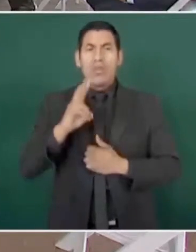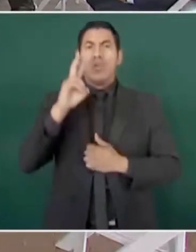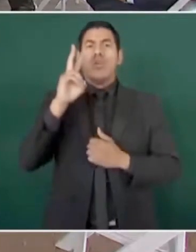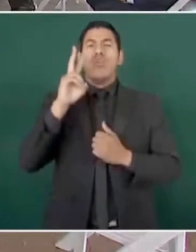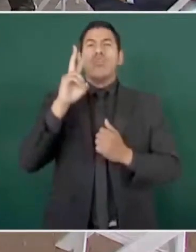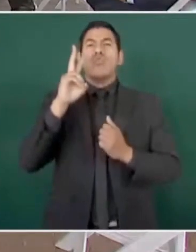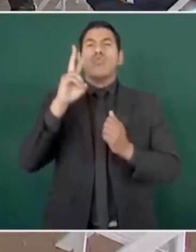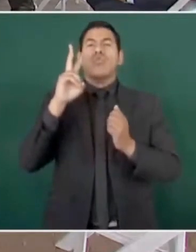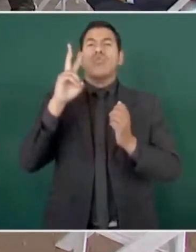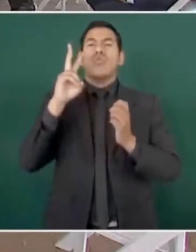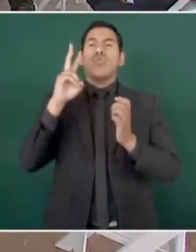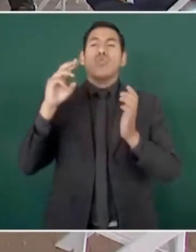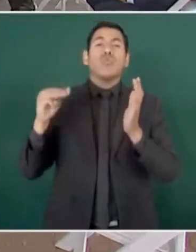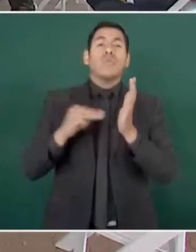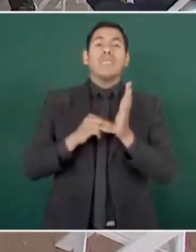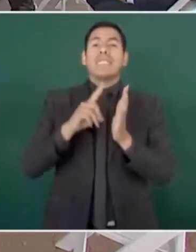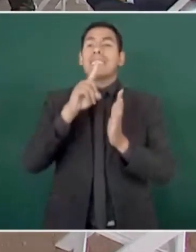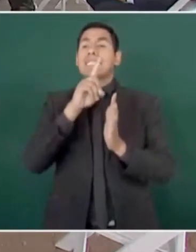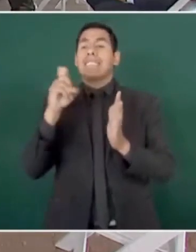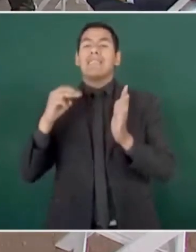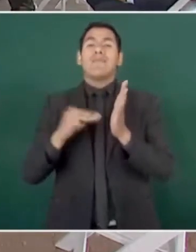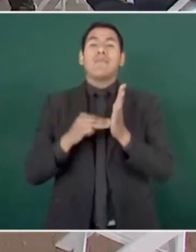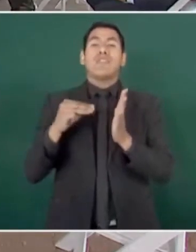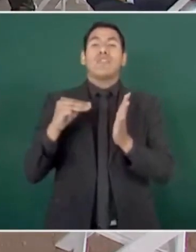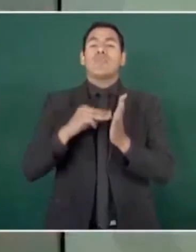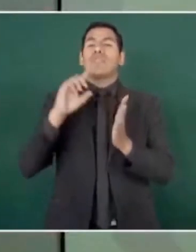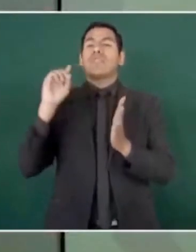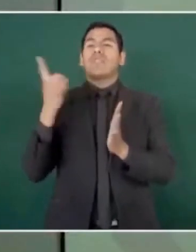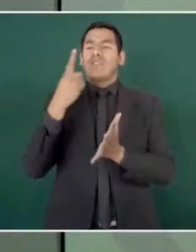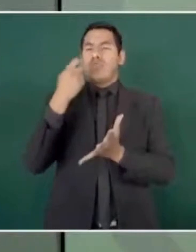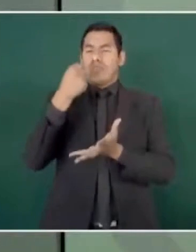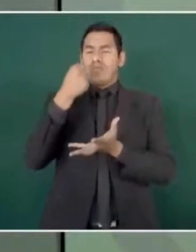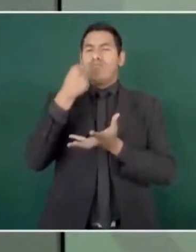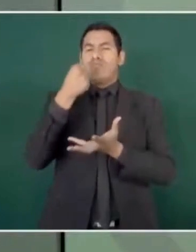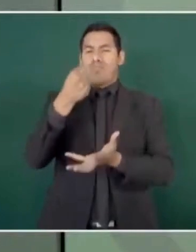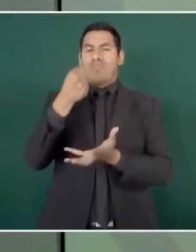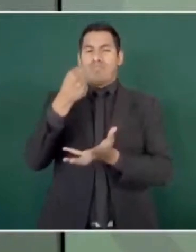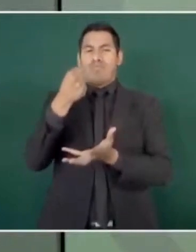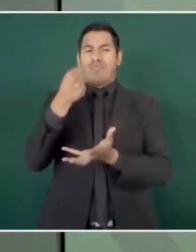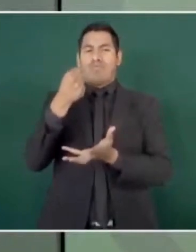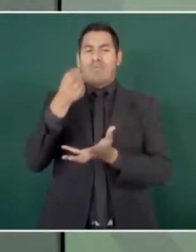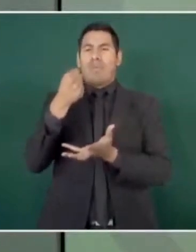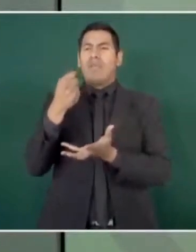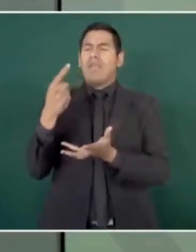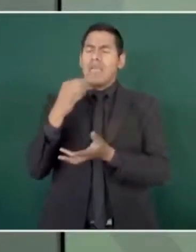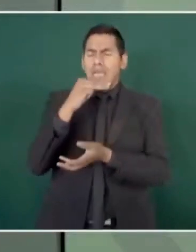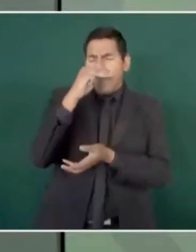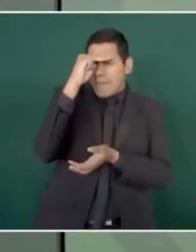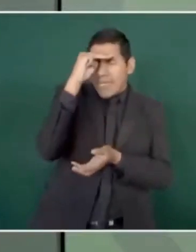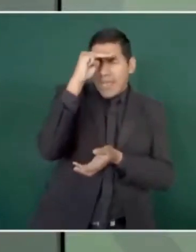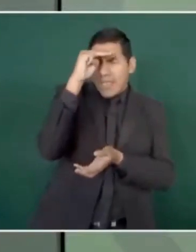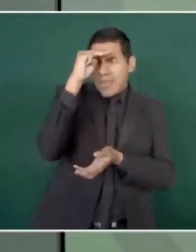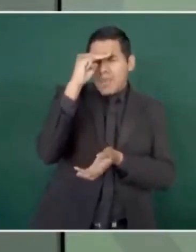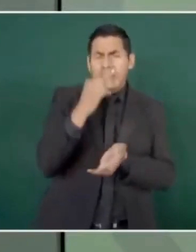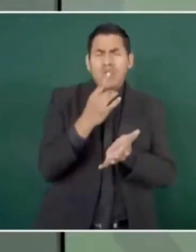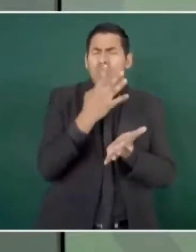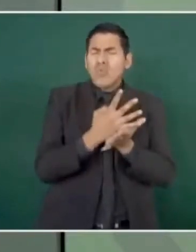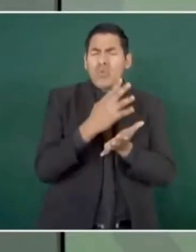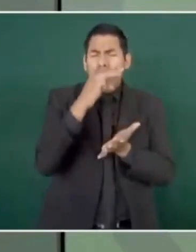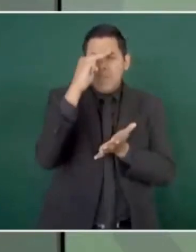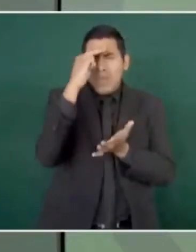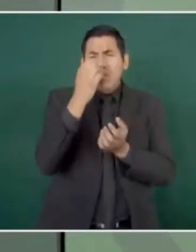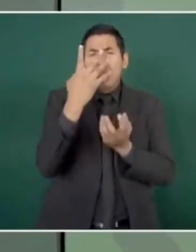cien millones de dólares, señor presidente. ¿Cuánto es nada más en Mexicali? Mil